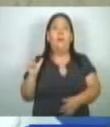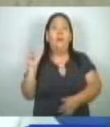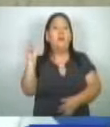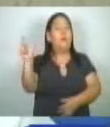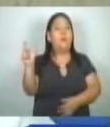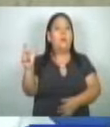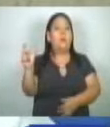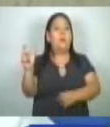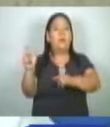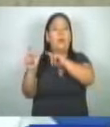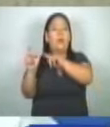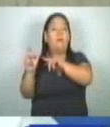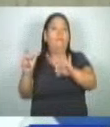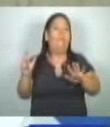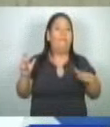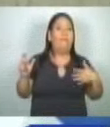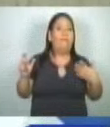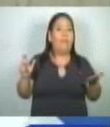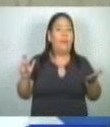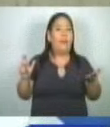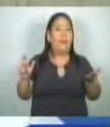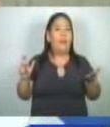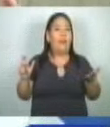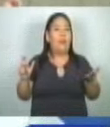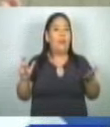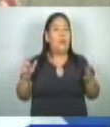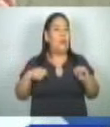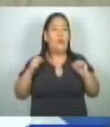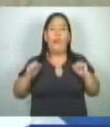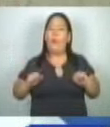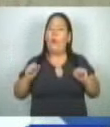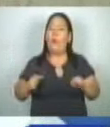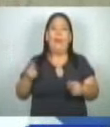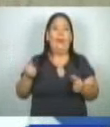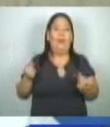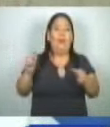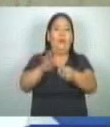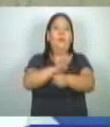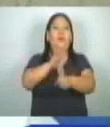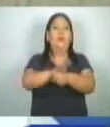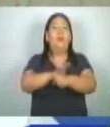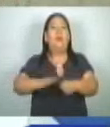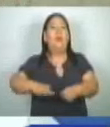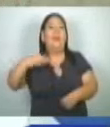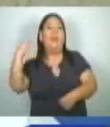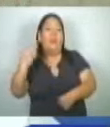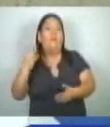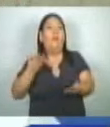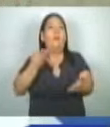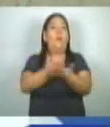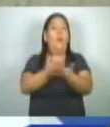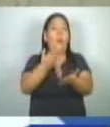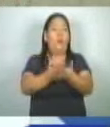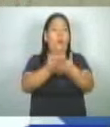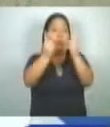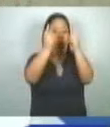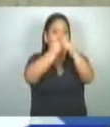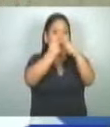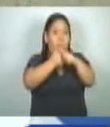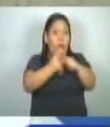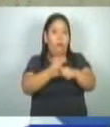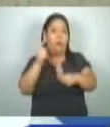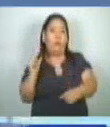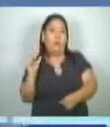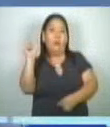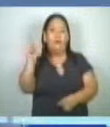escalafones no dejan de ser hasta cierto punto insostenibles, que lo que habría que replantearse es la estructura escalafonaria